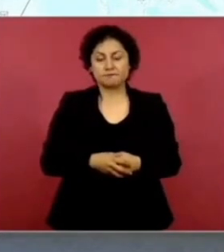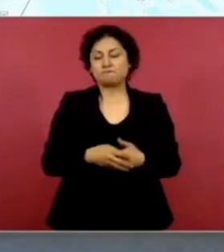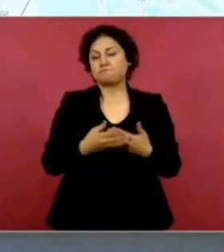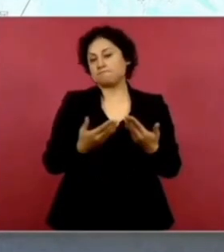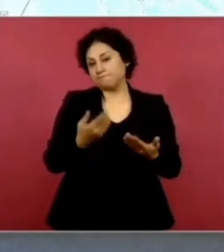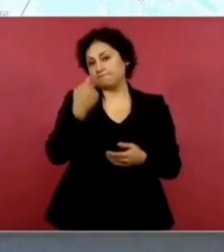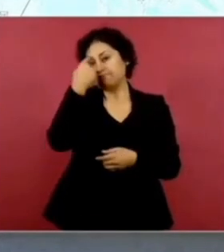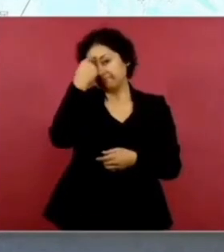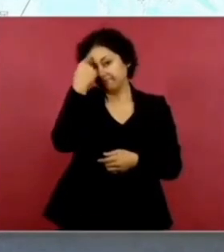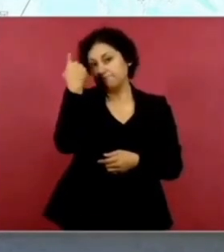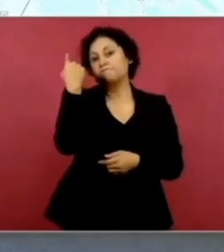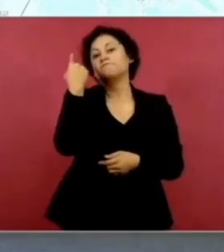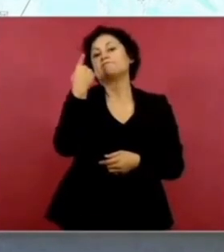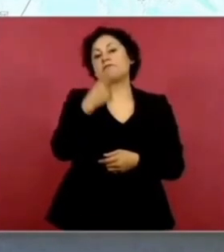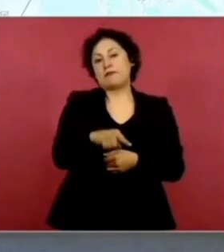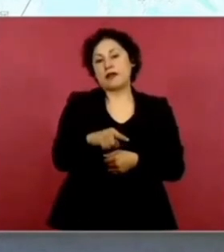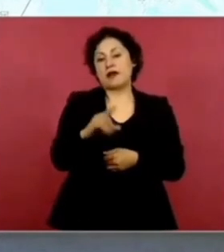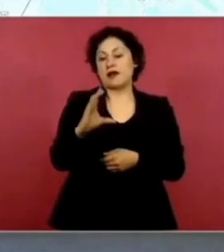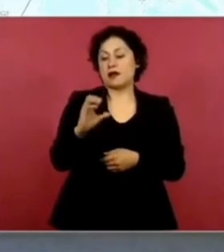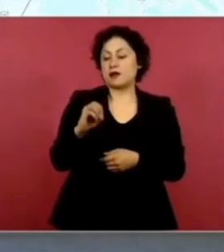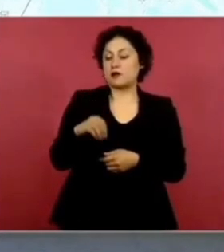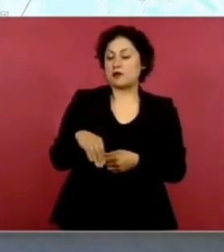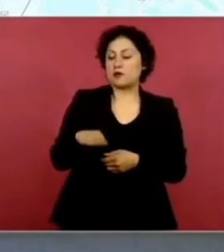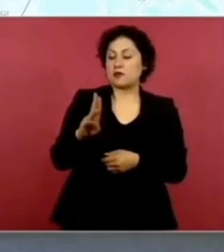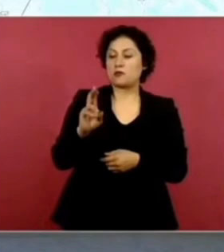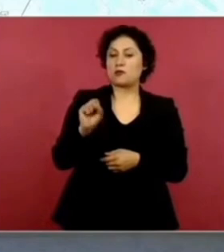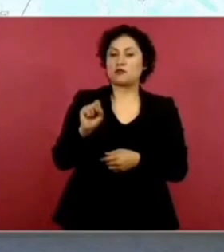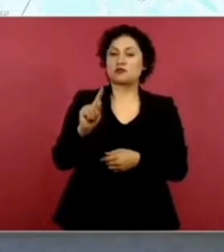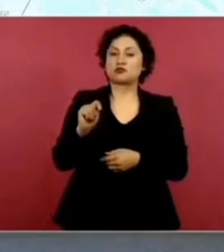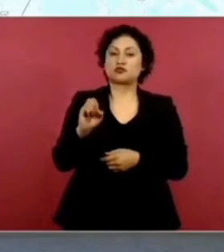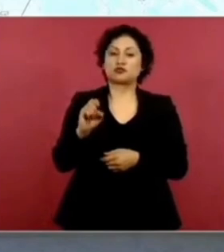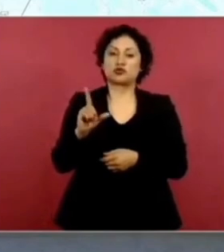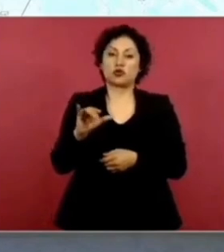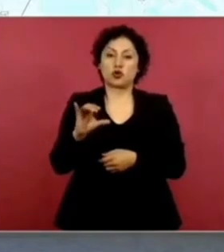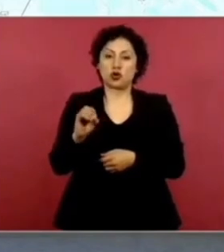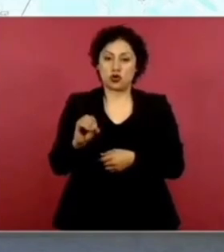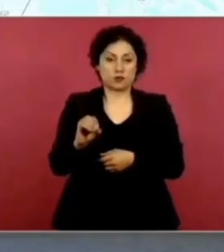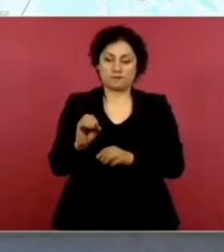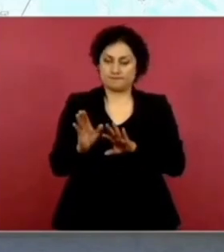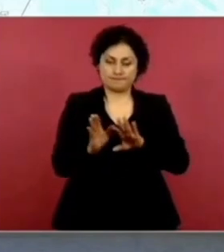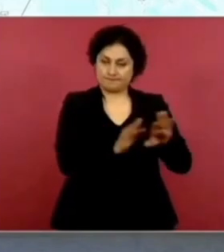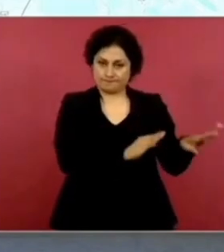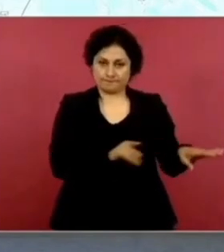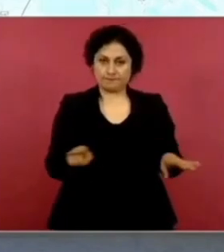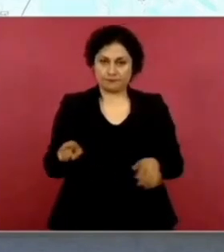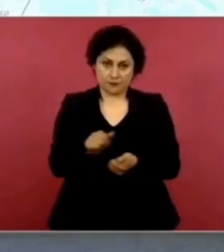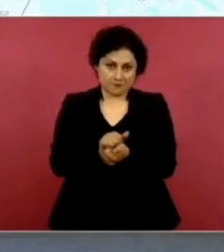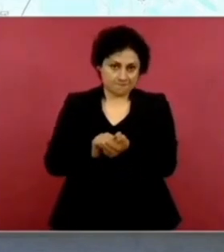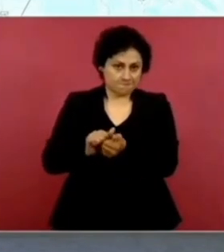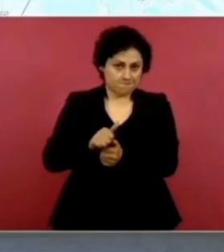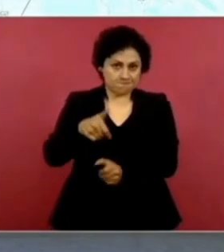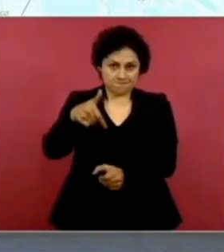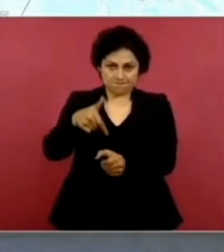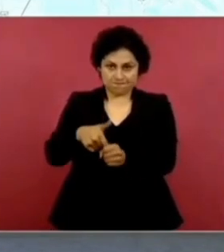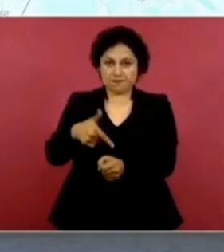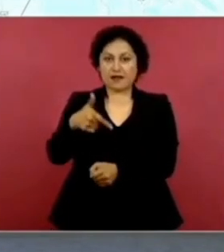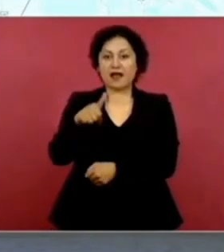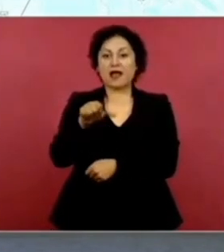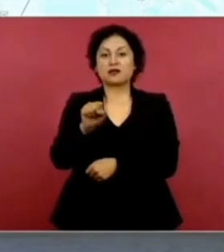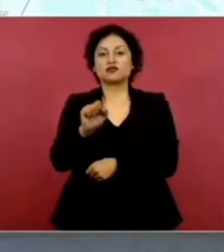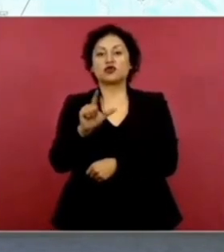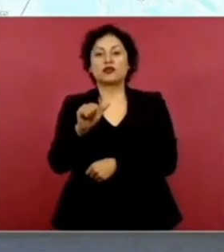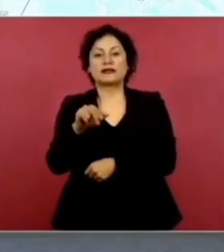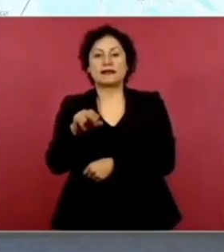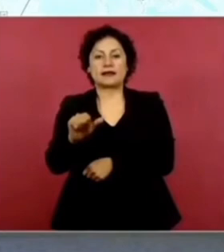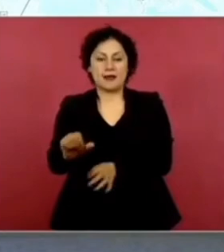Usar combustóleo. Sino gasolinas. Es darle. Más valor